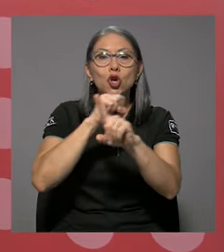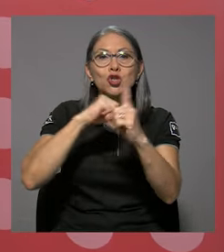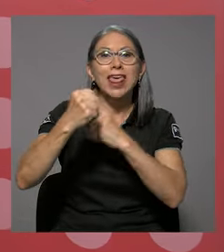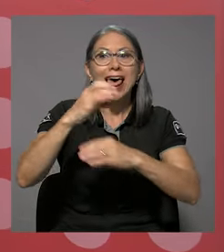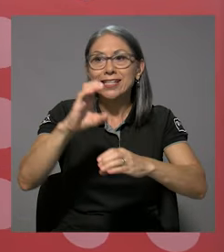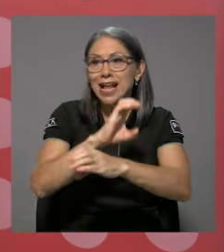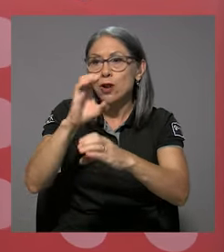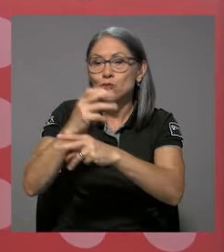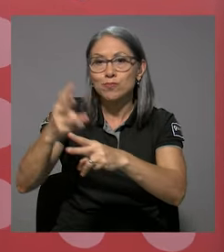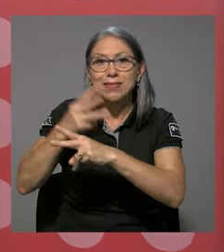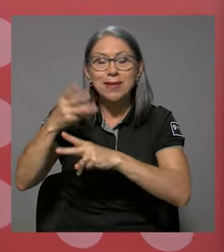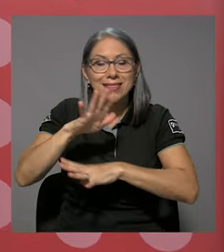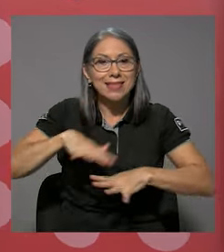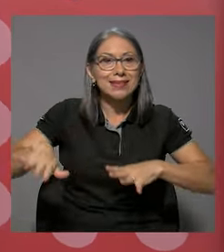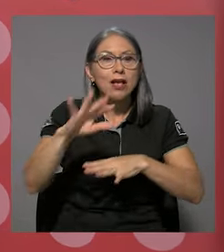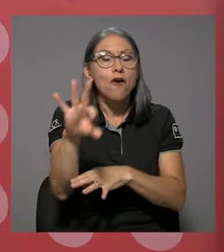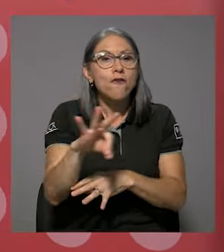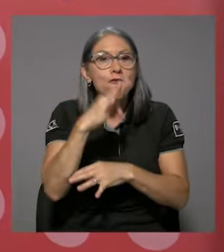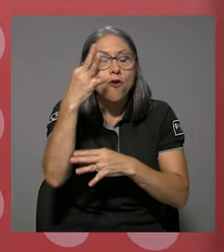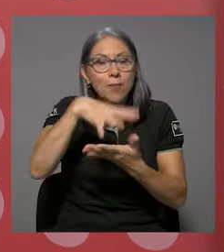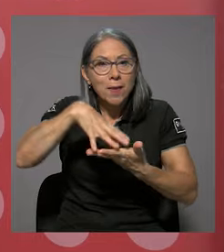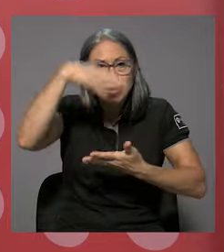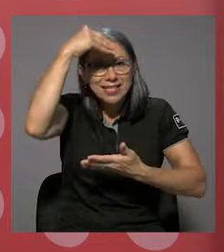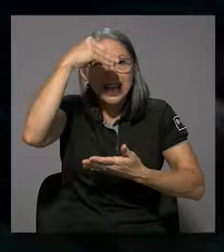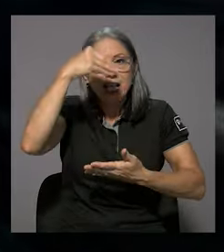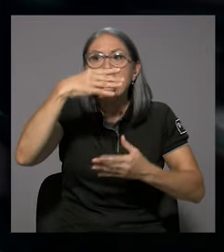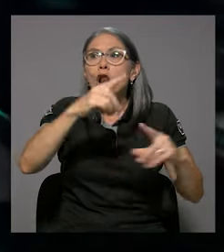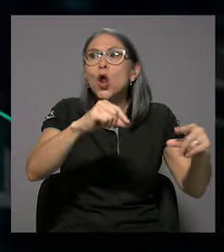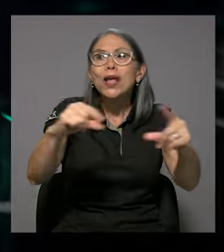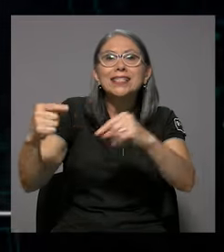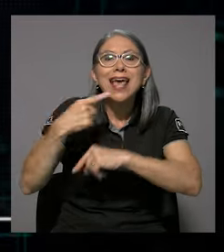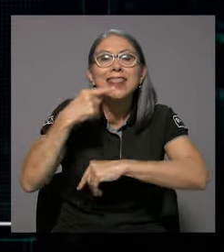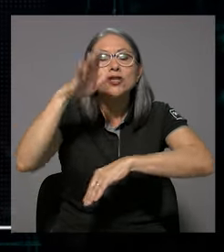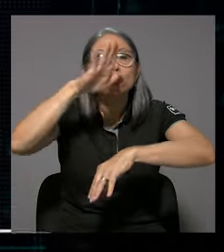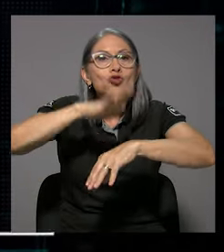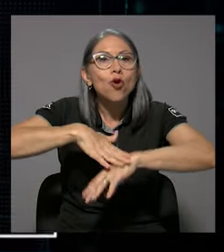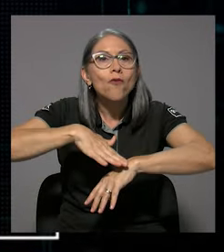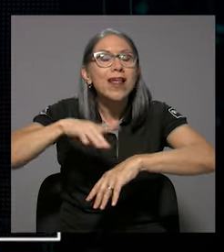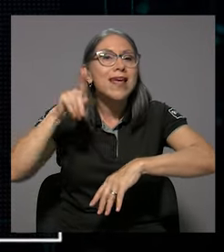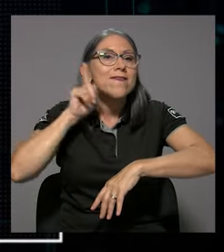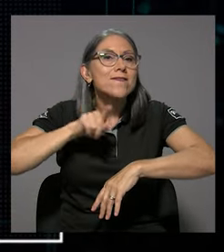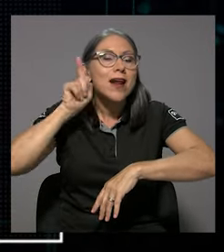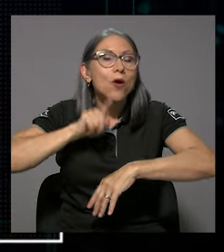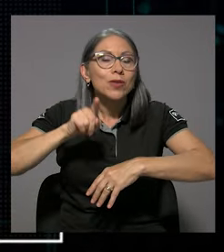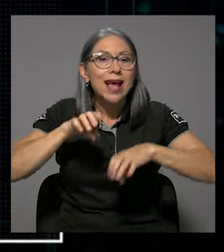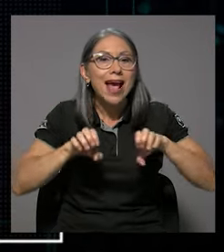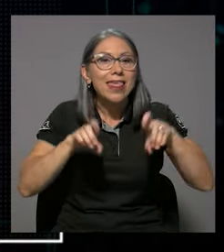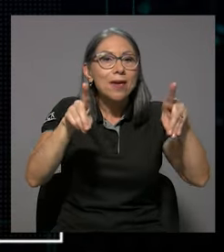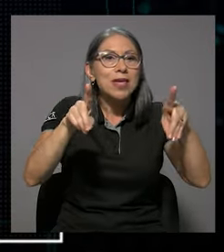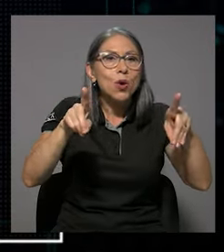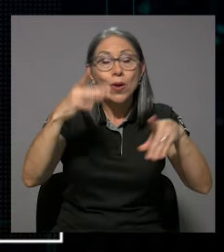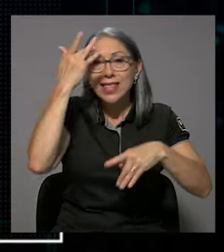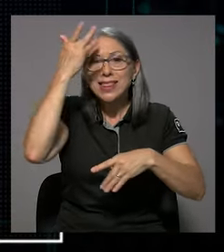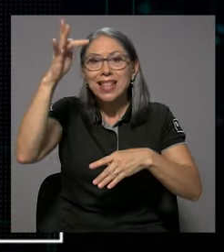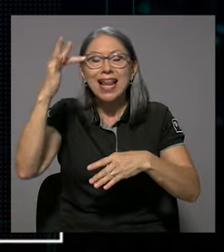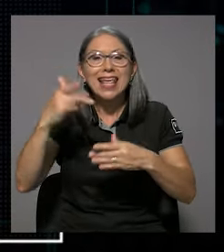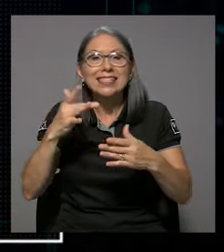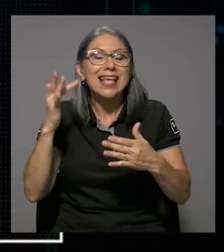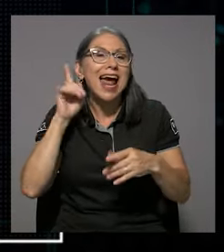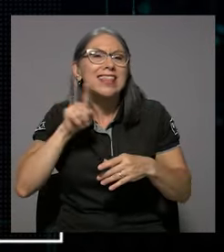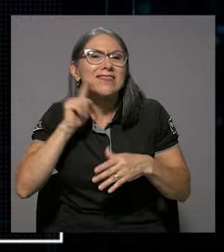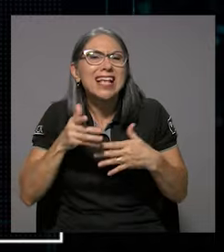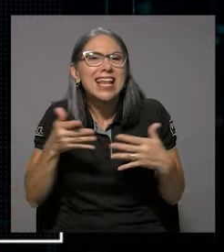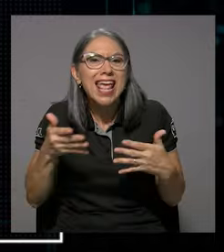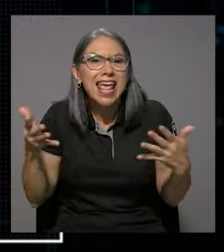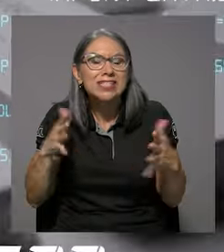algorítmicas, y a la forma de aprendizaje, a lo que se ha dicho del fraude académico, a qué es la inteligencia artificial, cómo